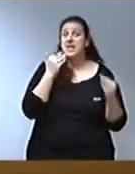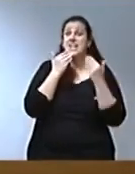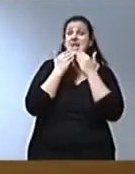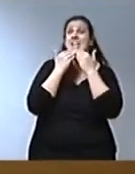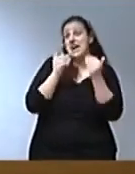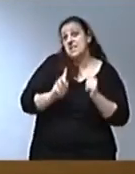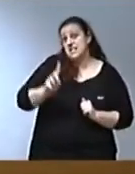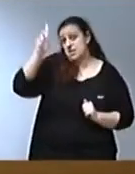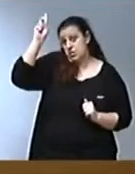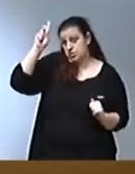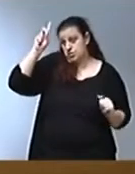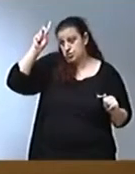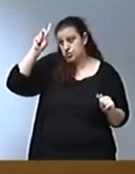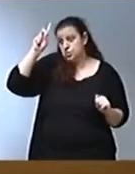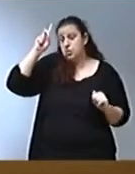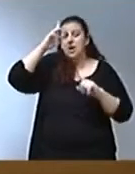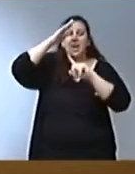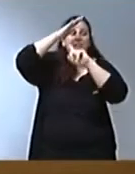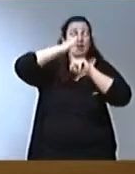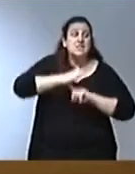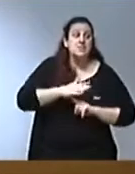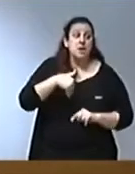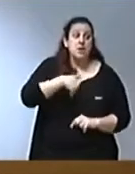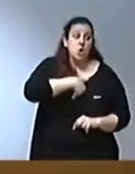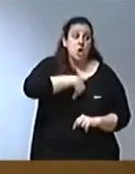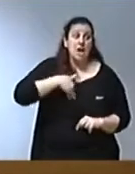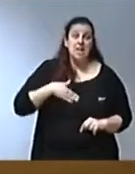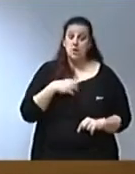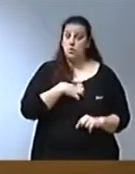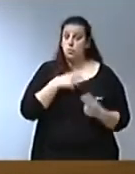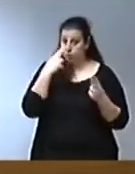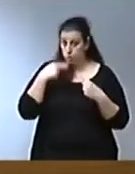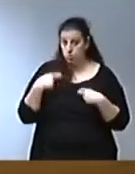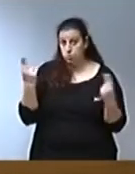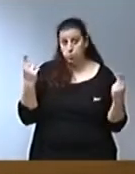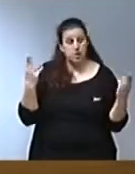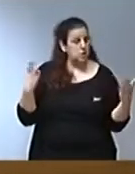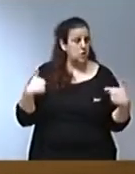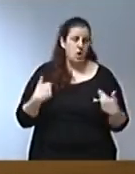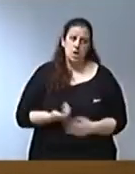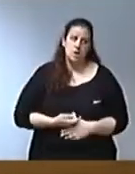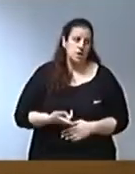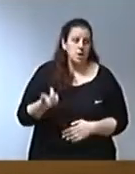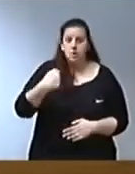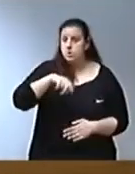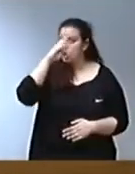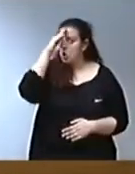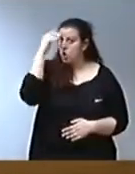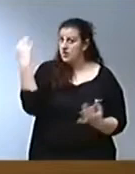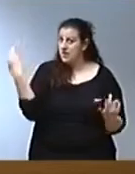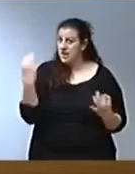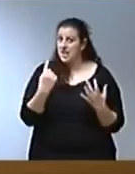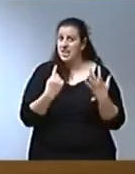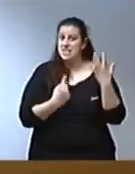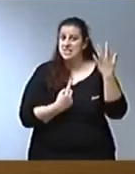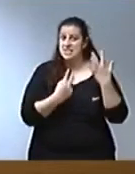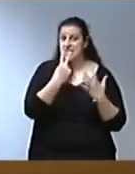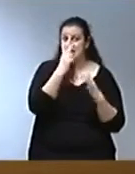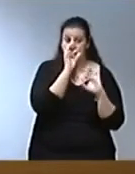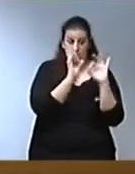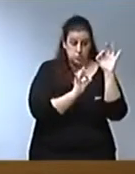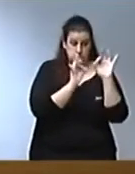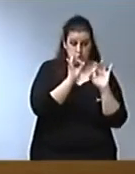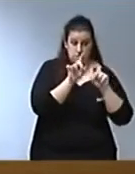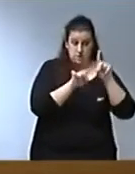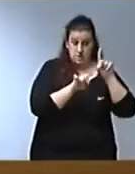no hay discriminación de género en nuestra función pública. Se olvidan ustedes de que el 62% en